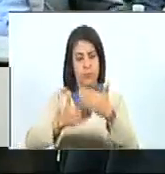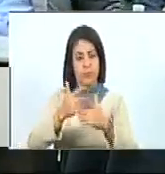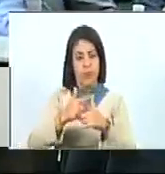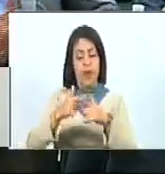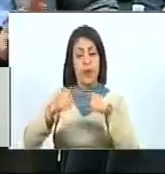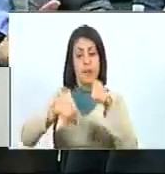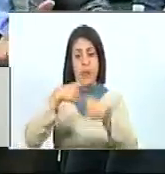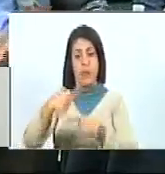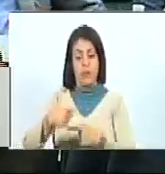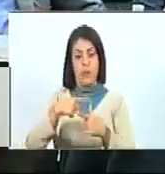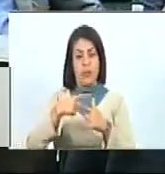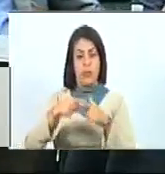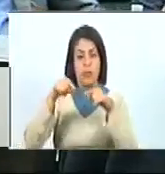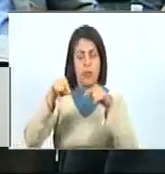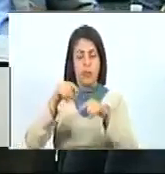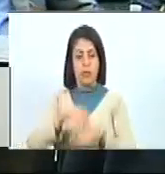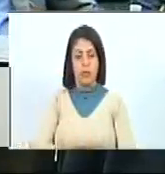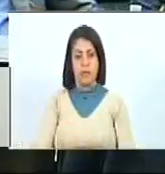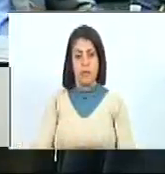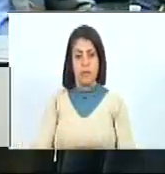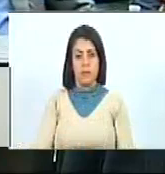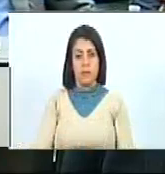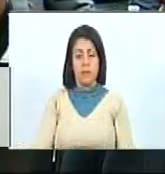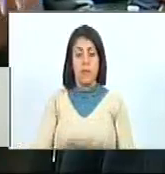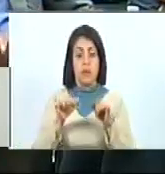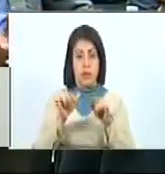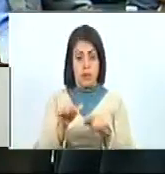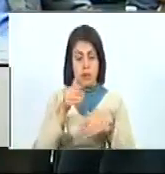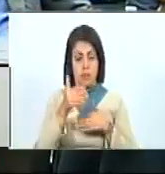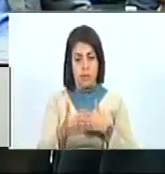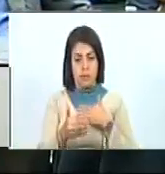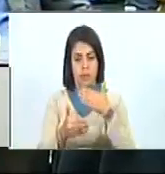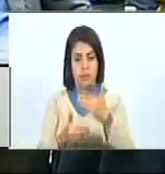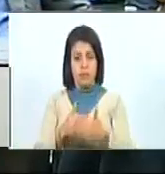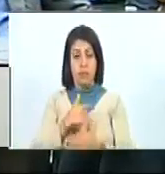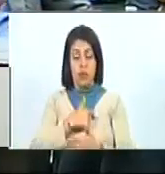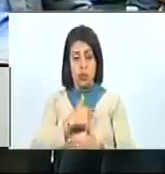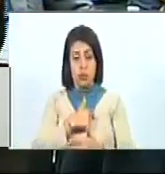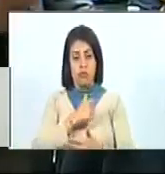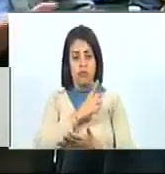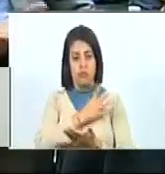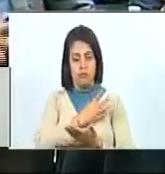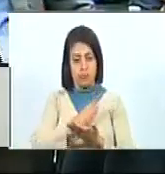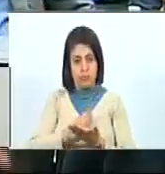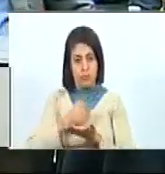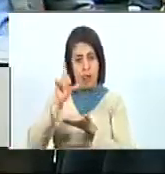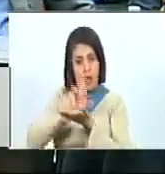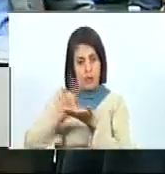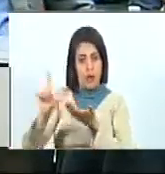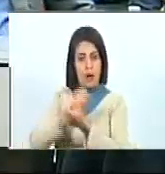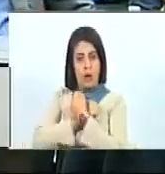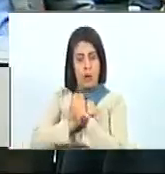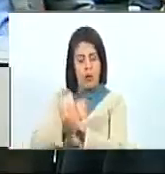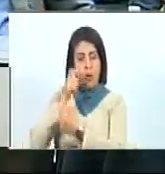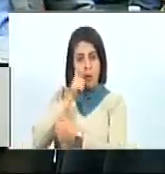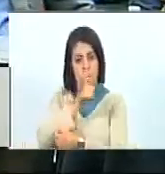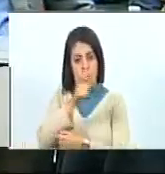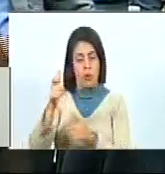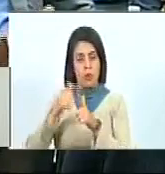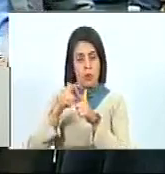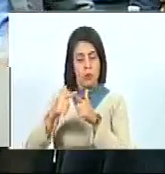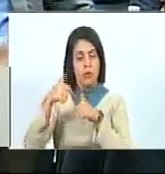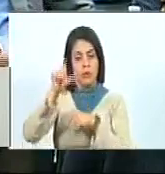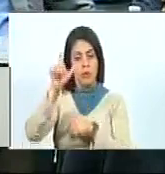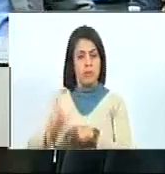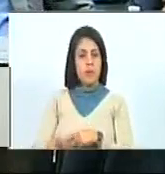luego, como esa fase noble de lealtad y de amor a su pueblo, en ser